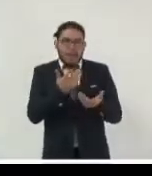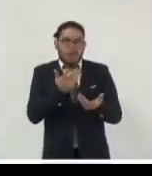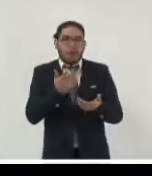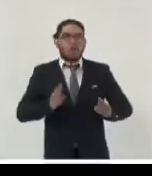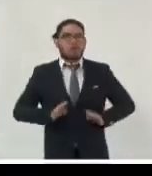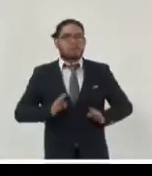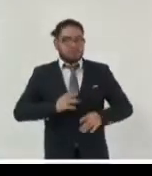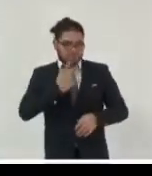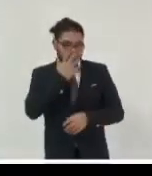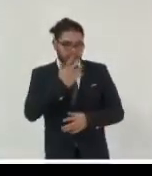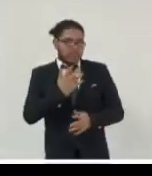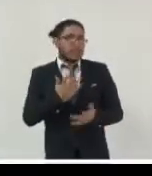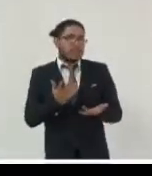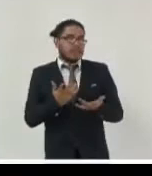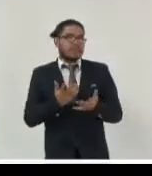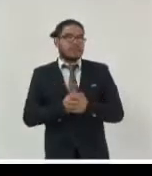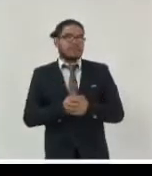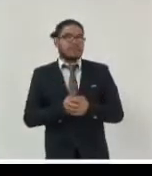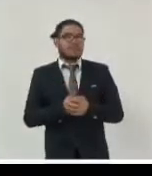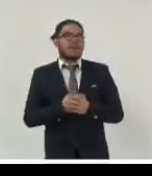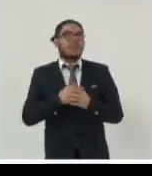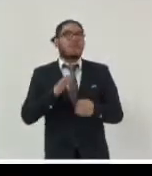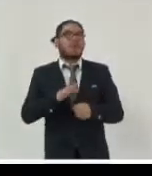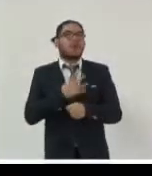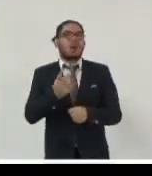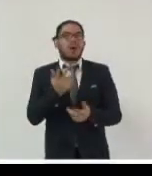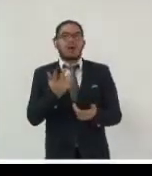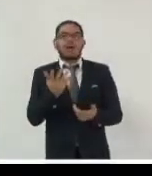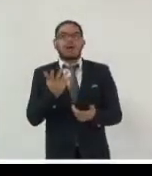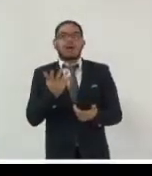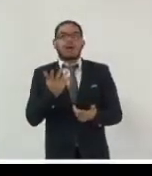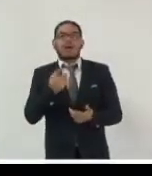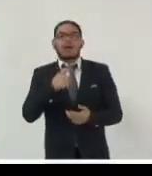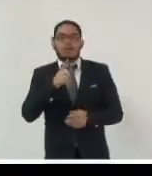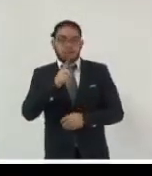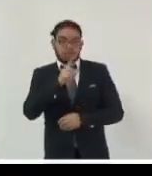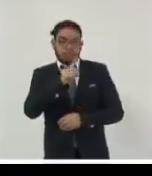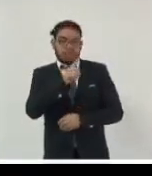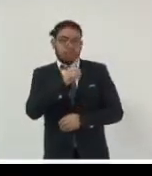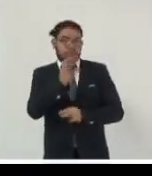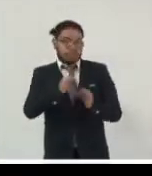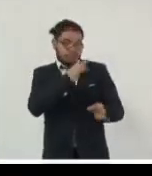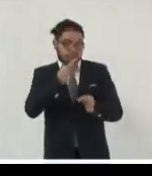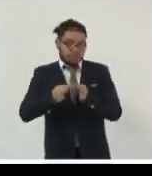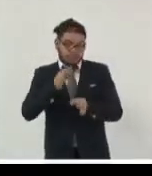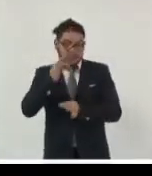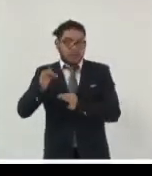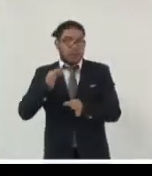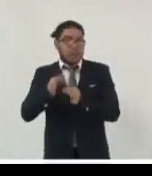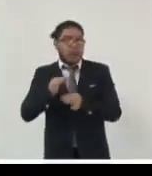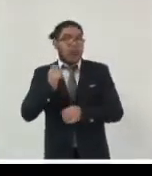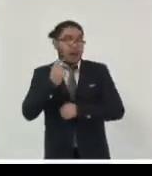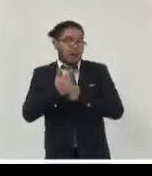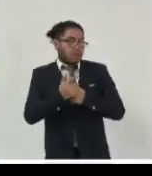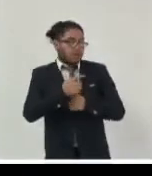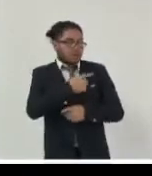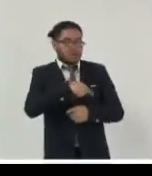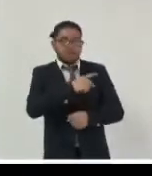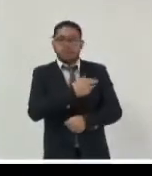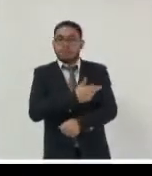y concluyendo algunas cuestiones ¿por qué hablamos de un sistema de gestión documental cuando hablamos de datos?